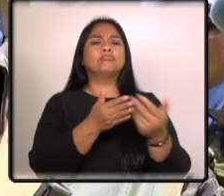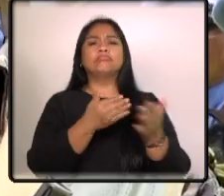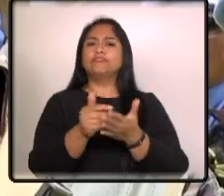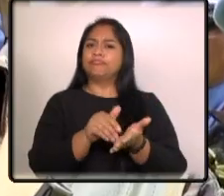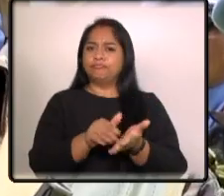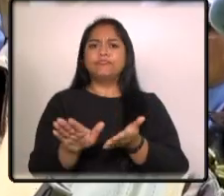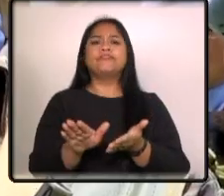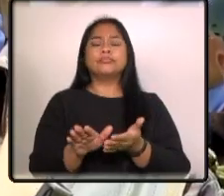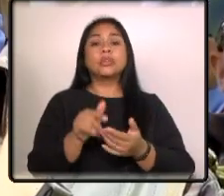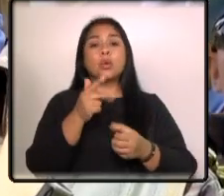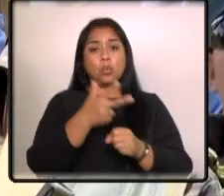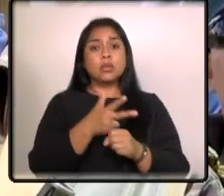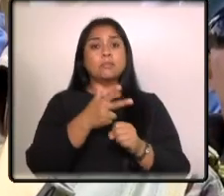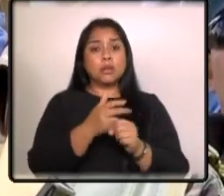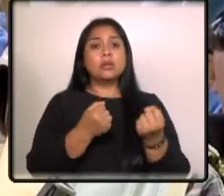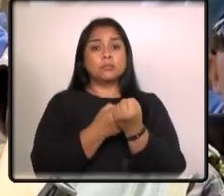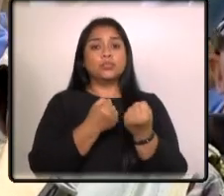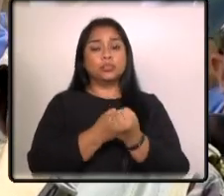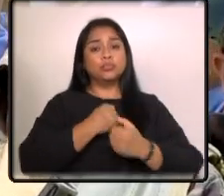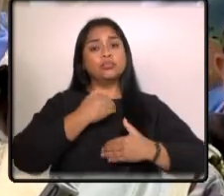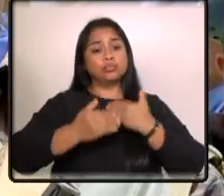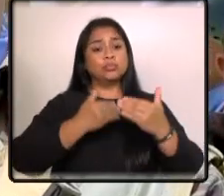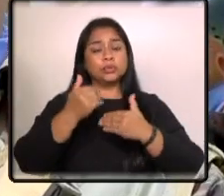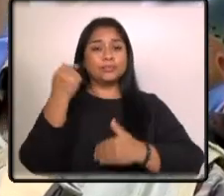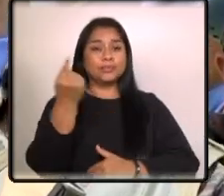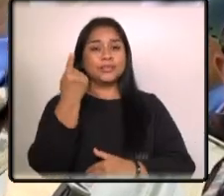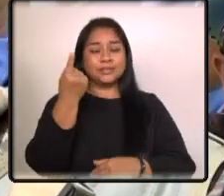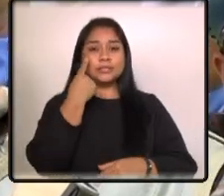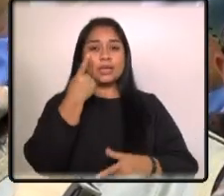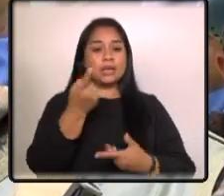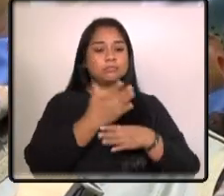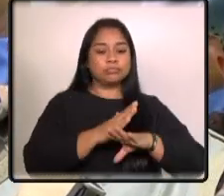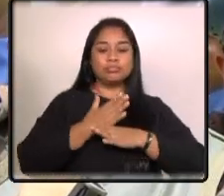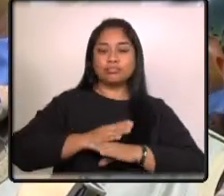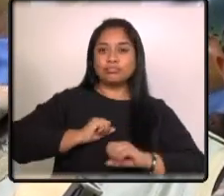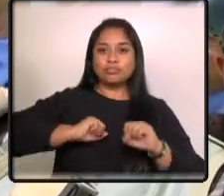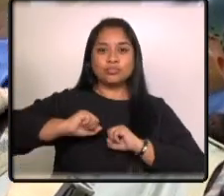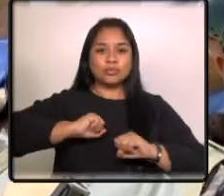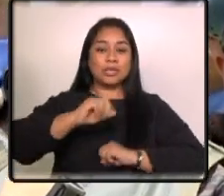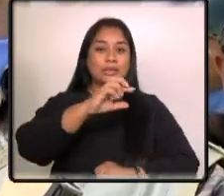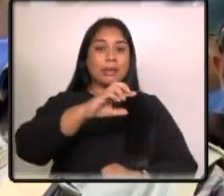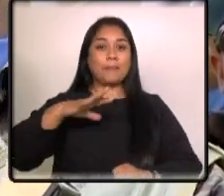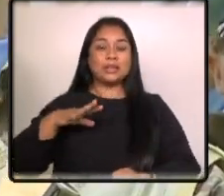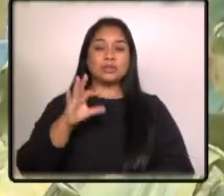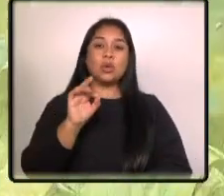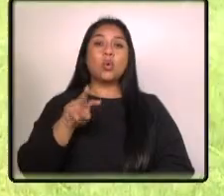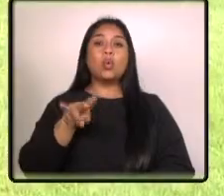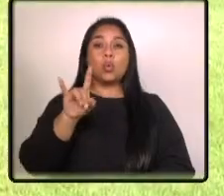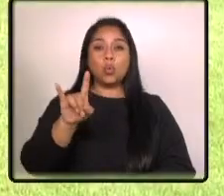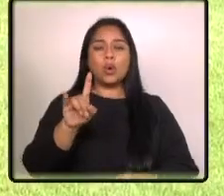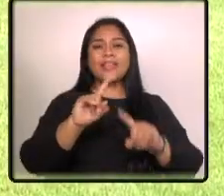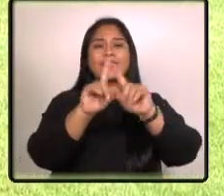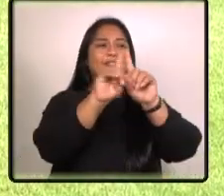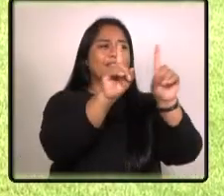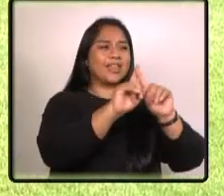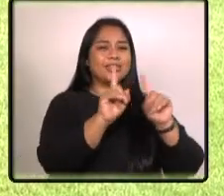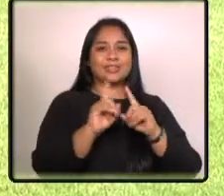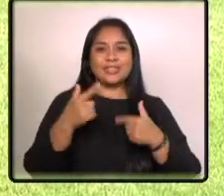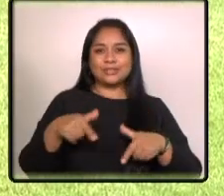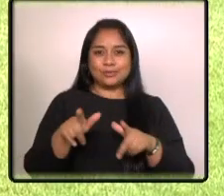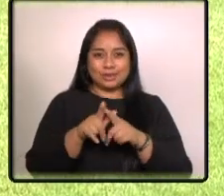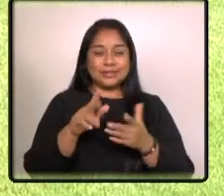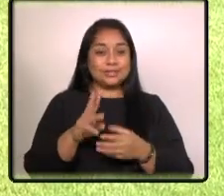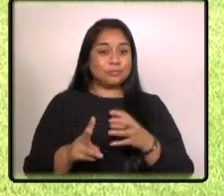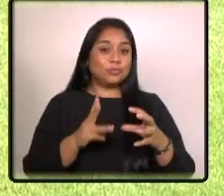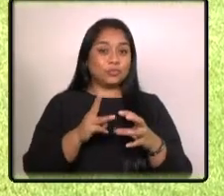contribuyendo significativamente a las operaciones de paz de Naciones Unidas en distintas partes del mundo